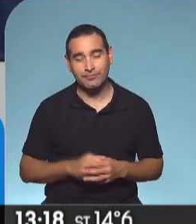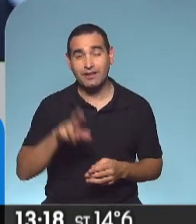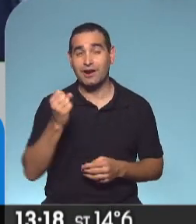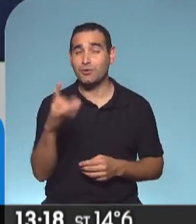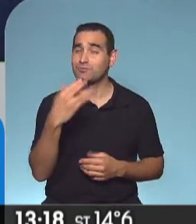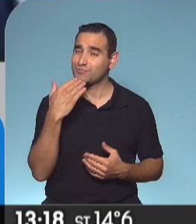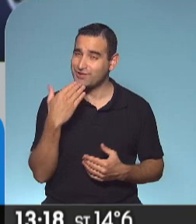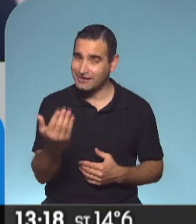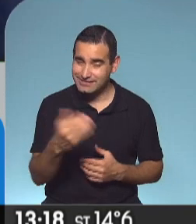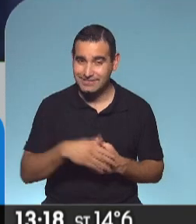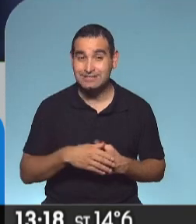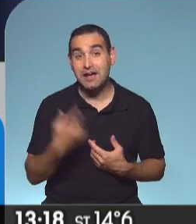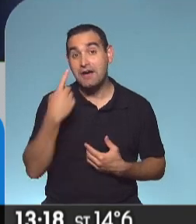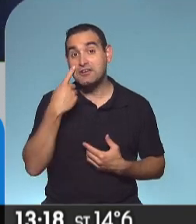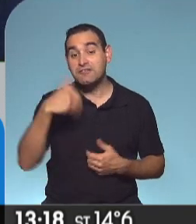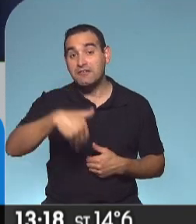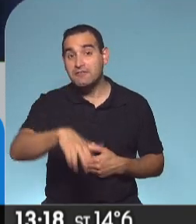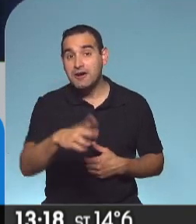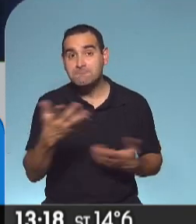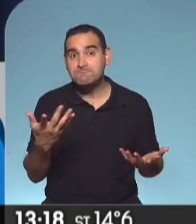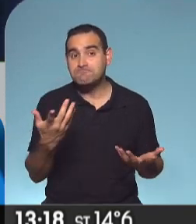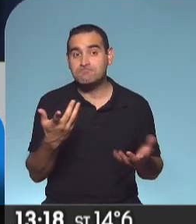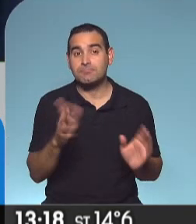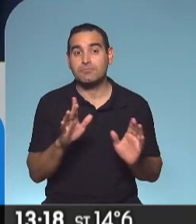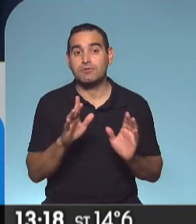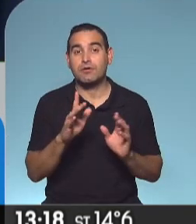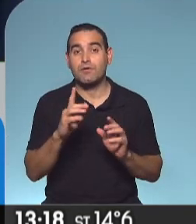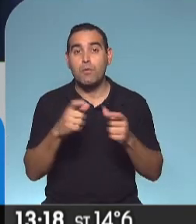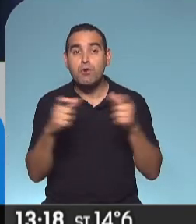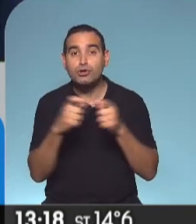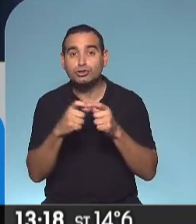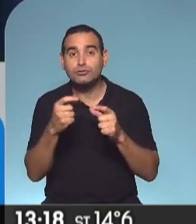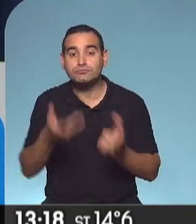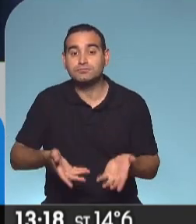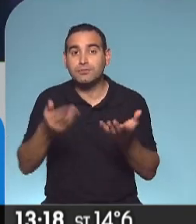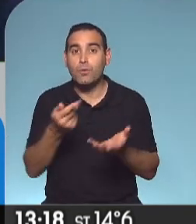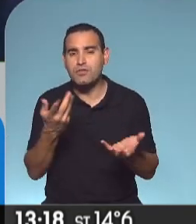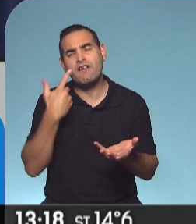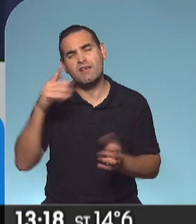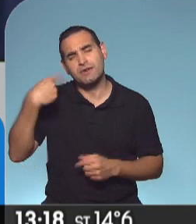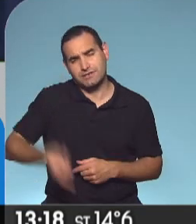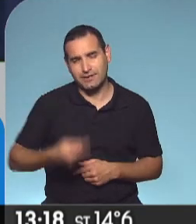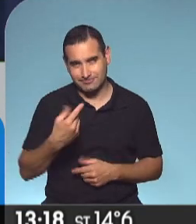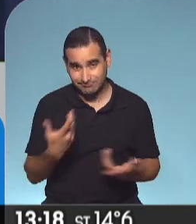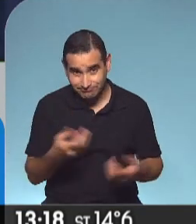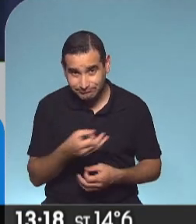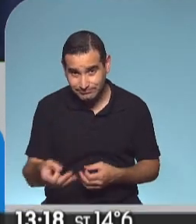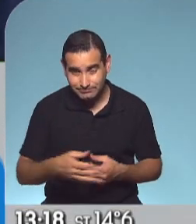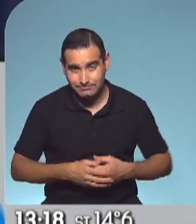muchísimas gracias, queda entonces por saber qué potencial, por ejemplo, de suba tienen los bonos después de esta propuesta, pero lo analizamos mañana, ¿te parece?